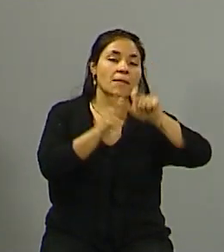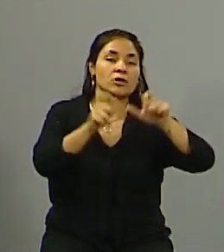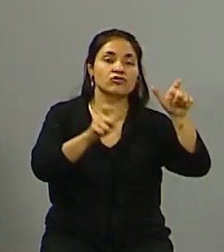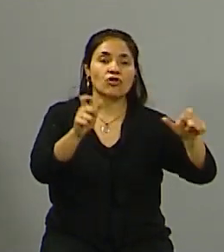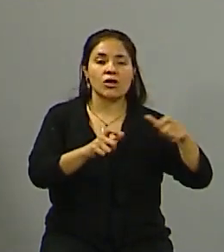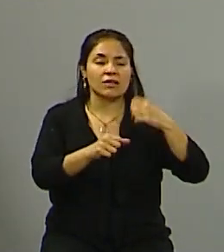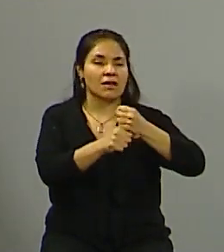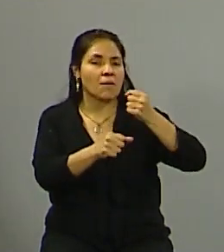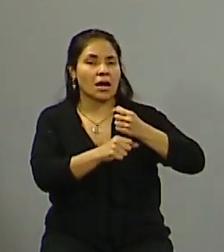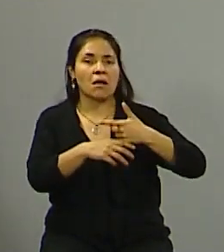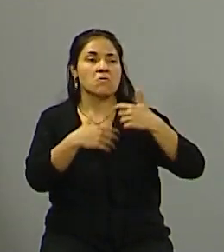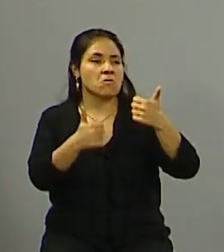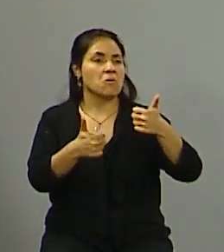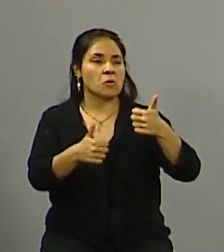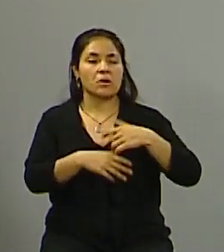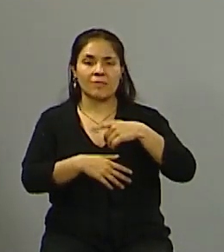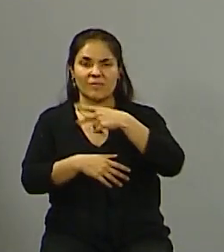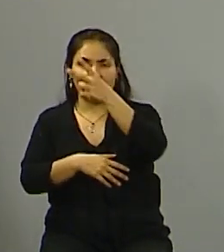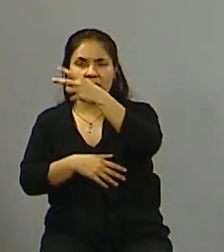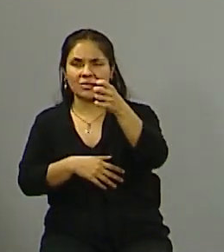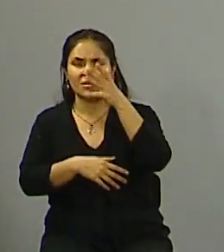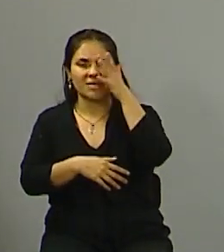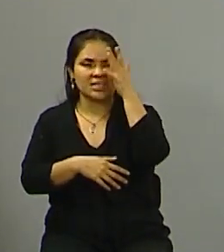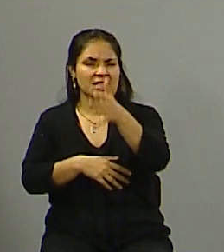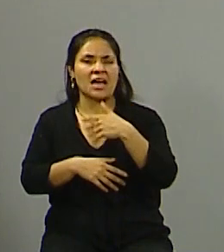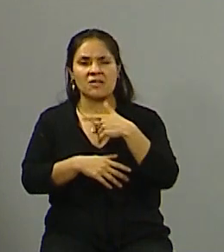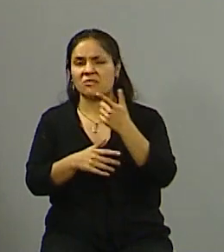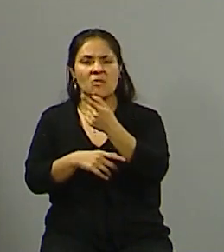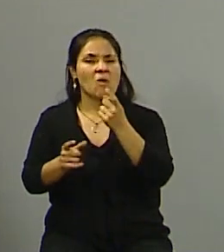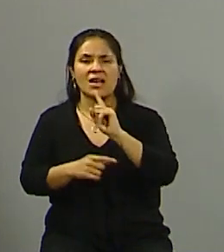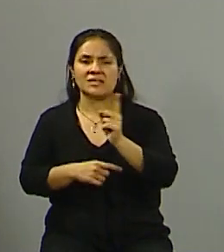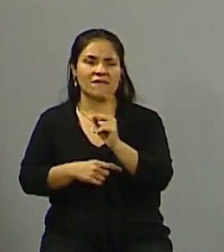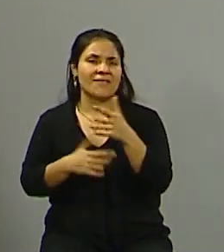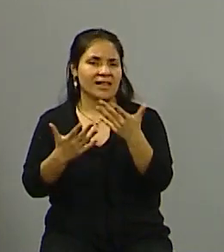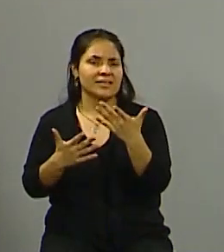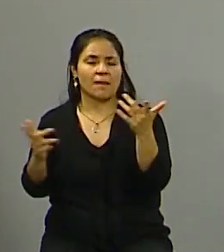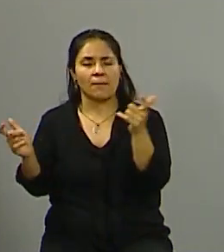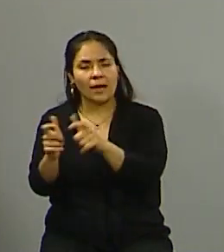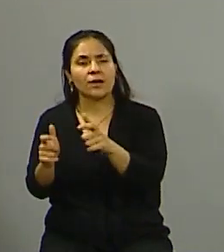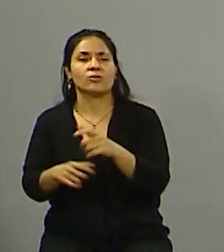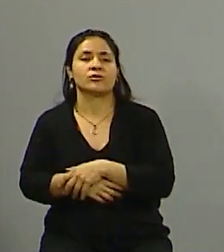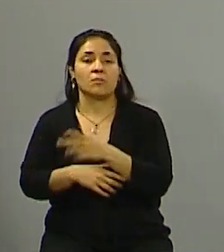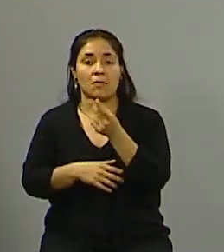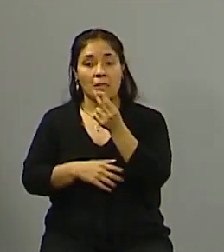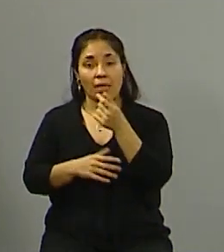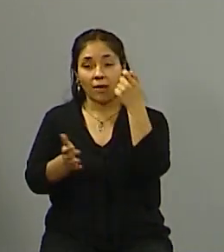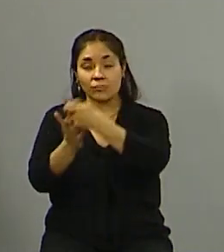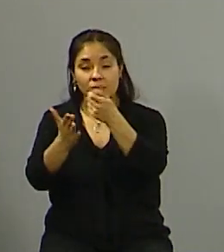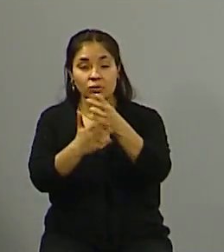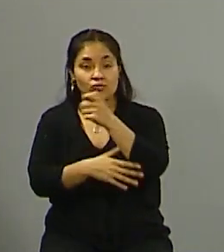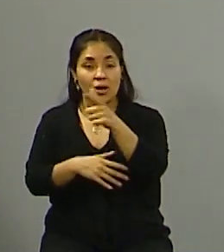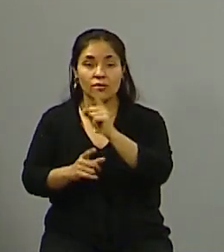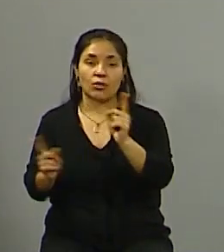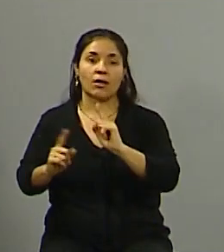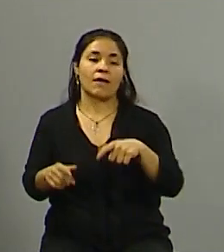todavía más pero vamos a empezar con 60 funcionarios y todo ese dinero que se ahorre se va a volcar en inversión